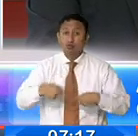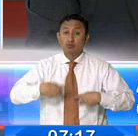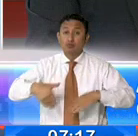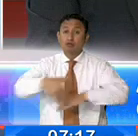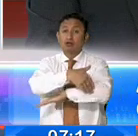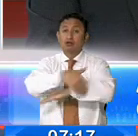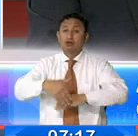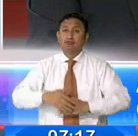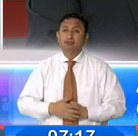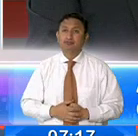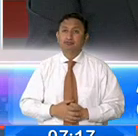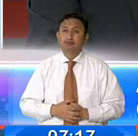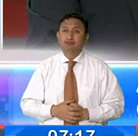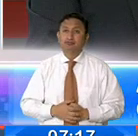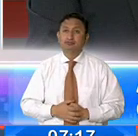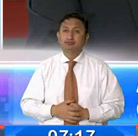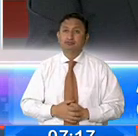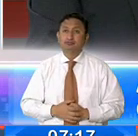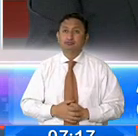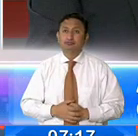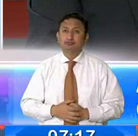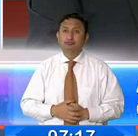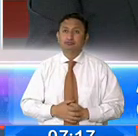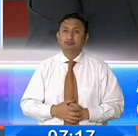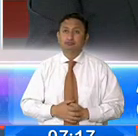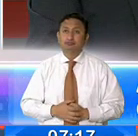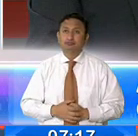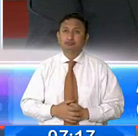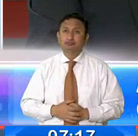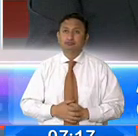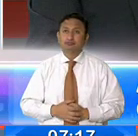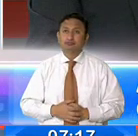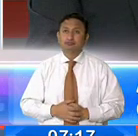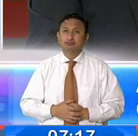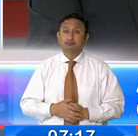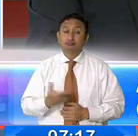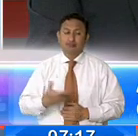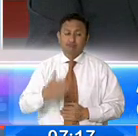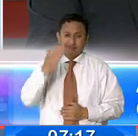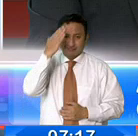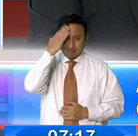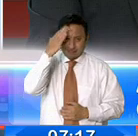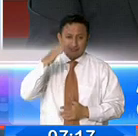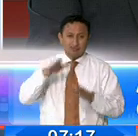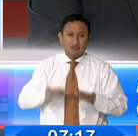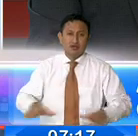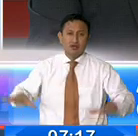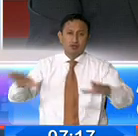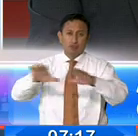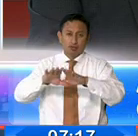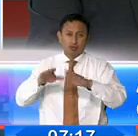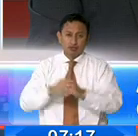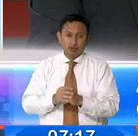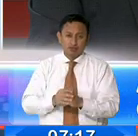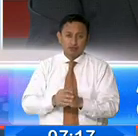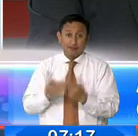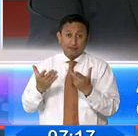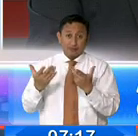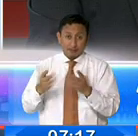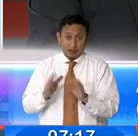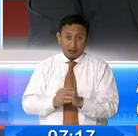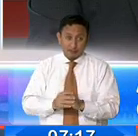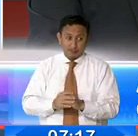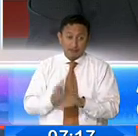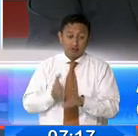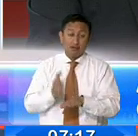Nosotros tenemos identificadas como espacios que ya han sido vistos